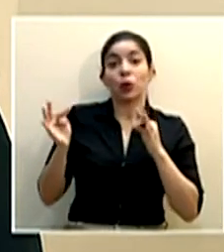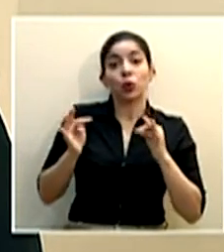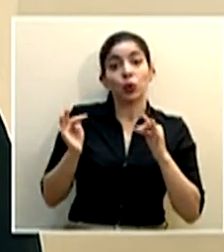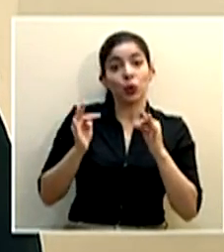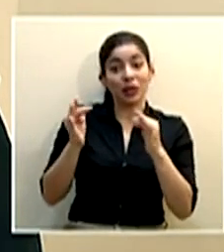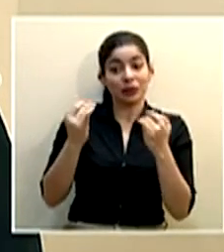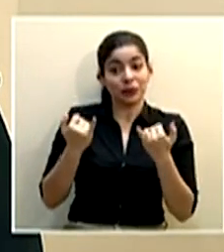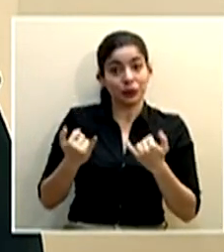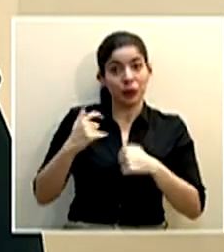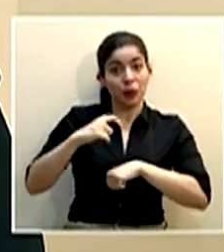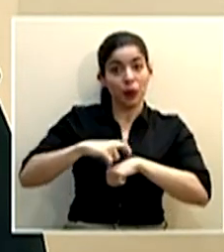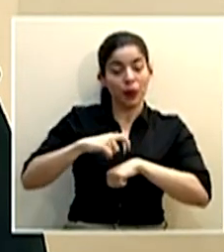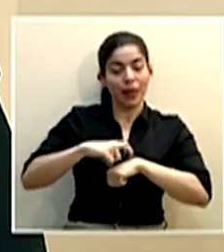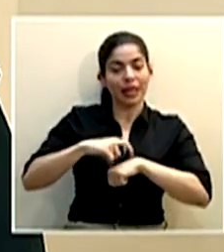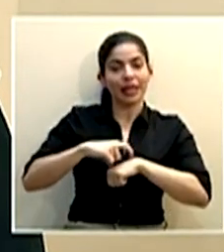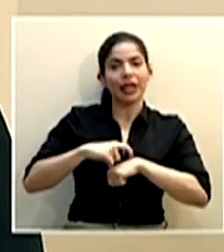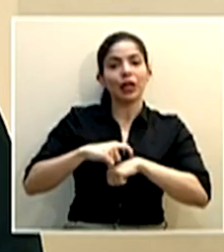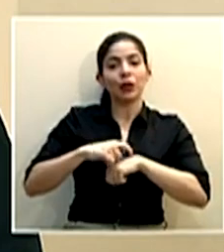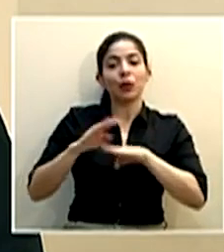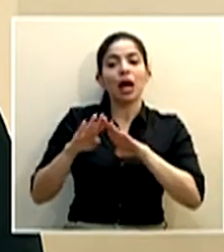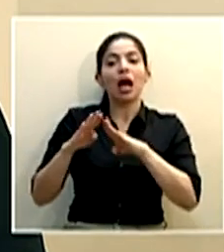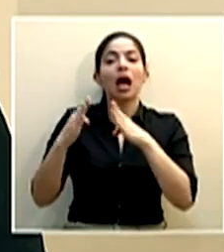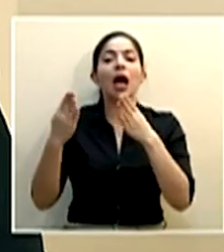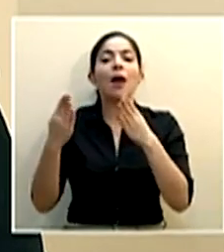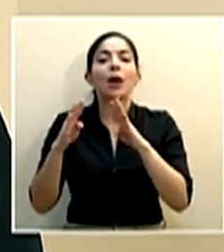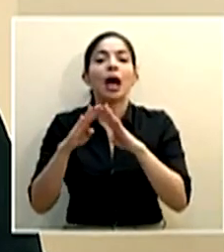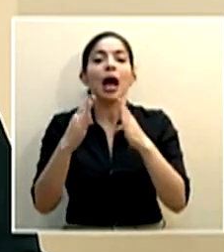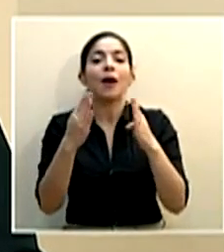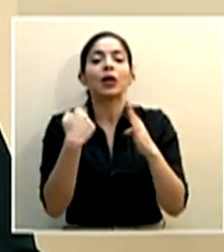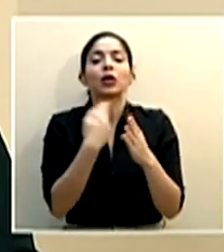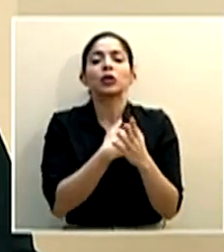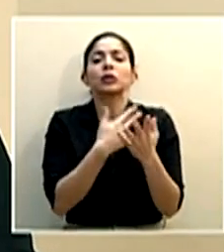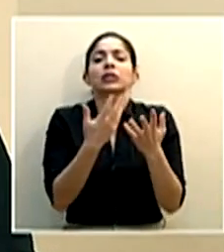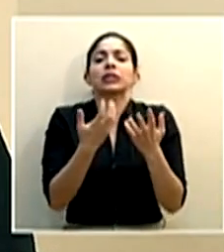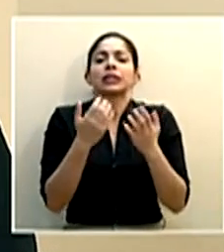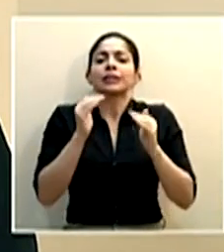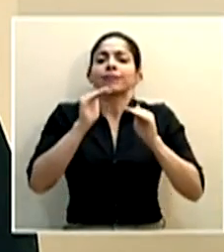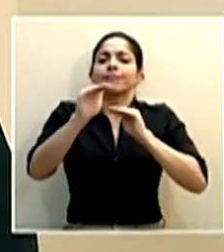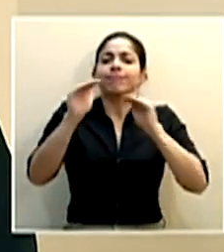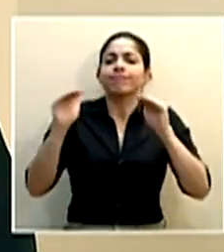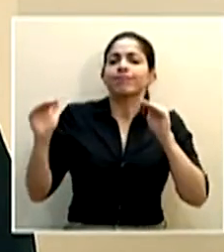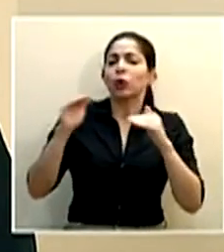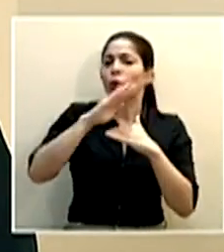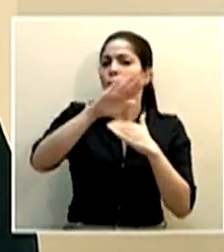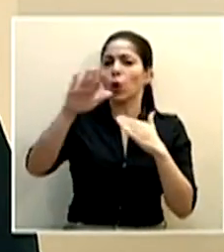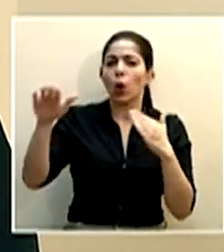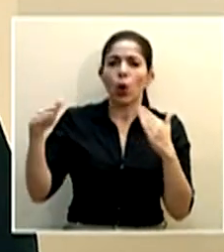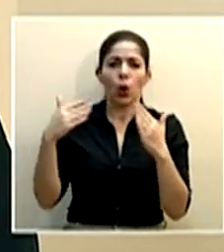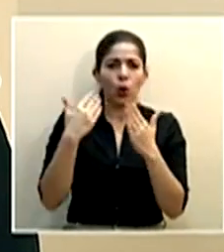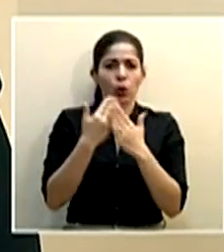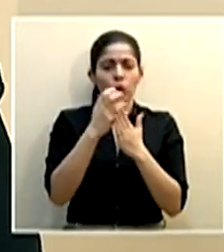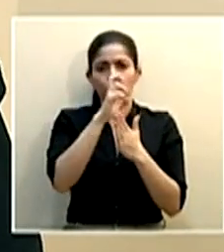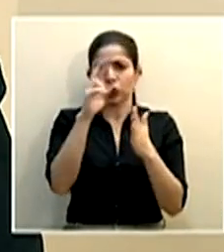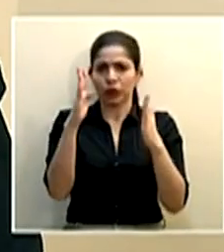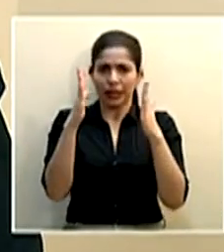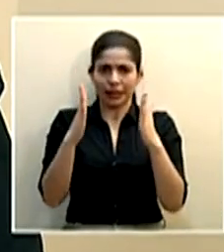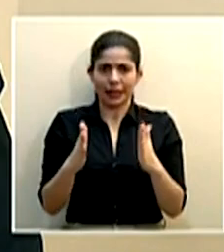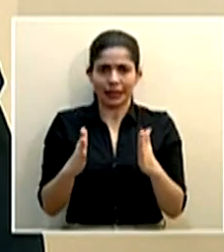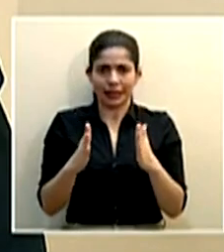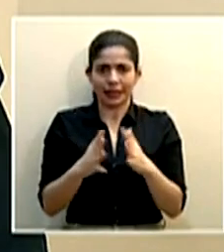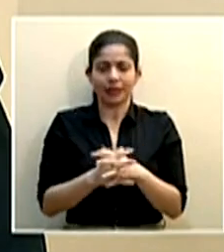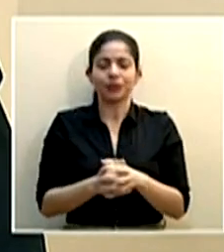en este momento abrimos y queremos hacer un llamado a todos los costarricenses